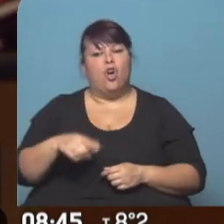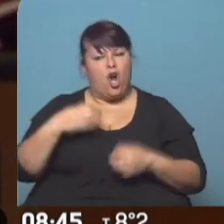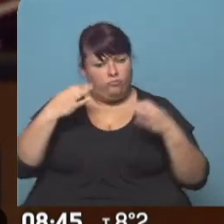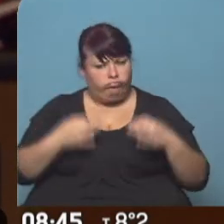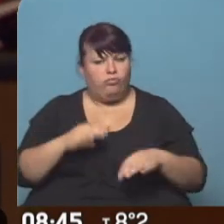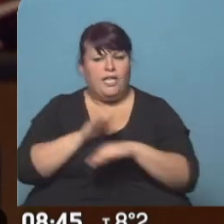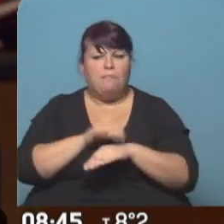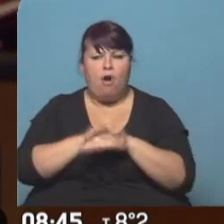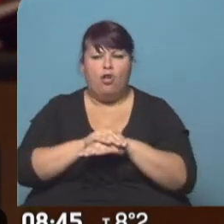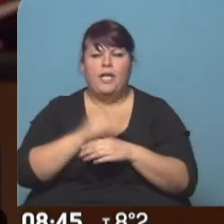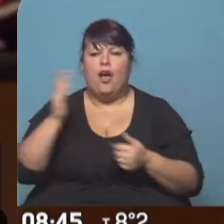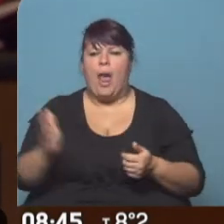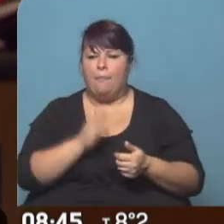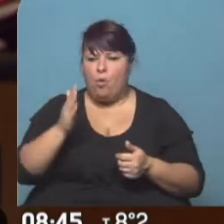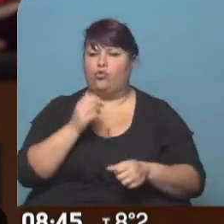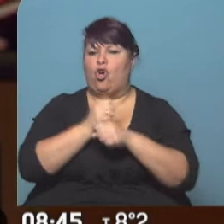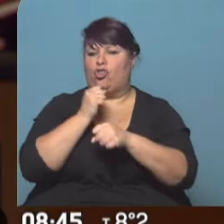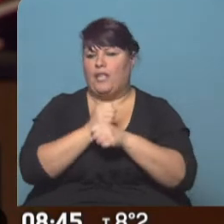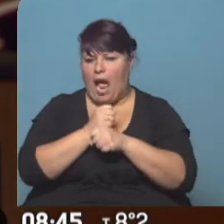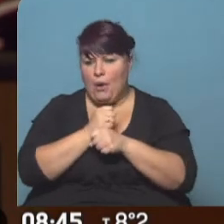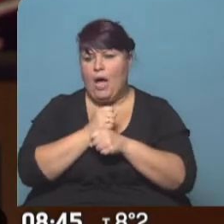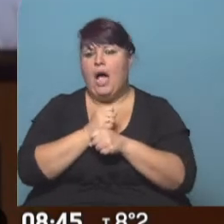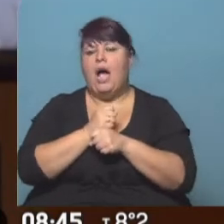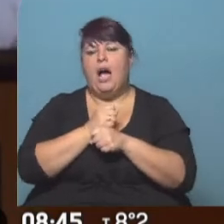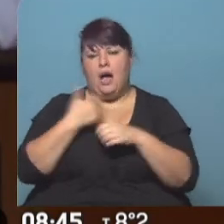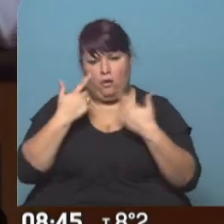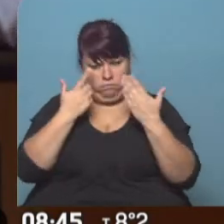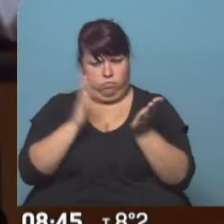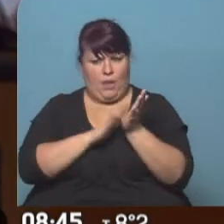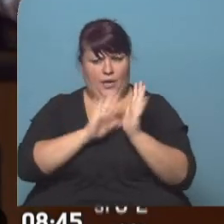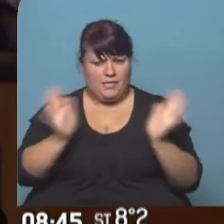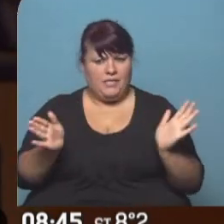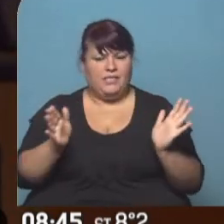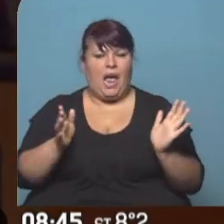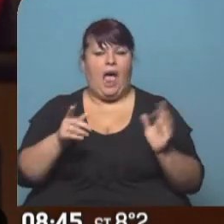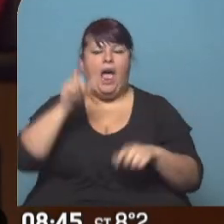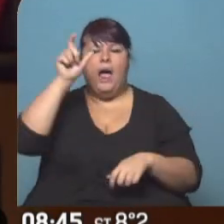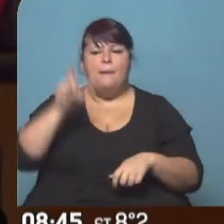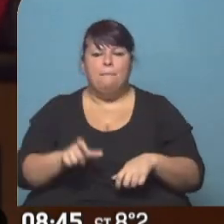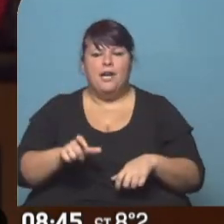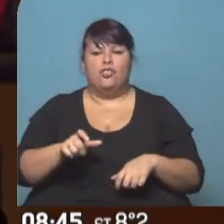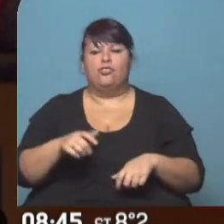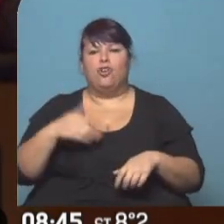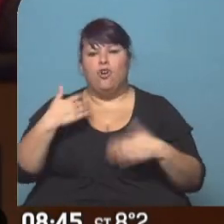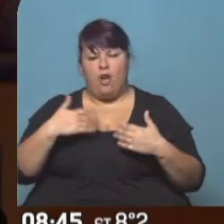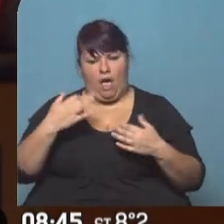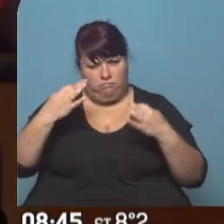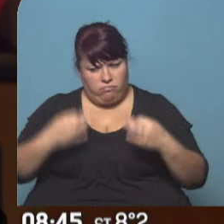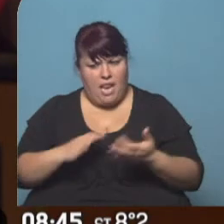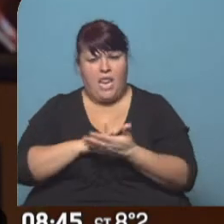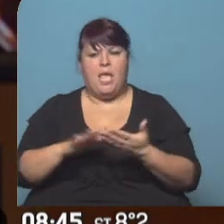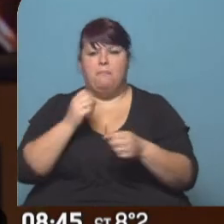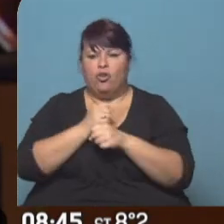comprometida con la producción, con el trabajo, que ha dado muestras de ser una persona honrada,